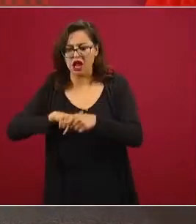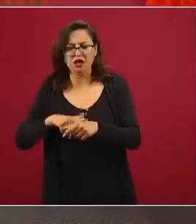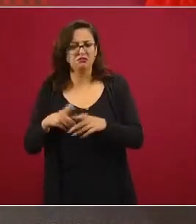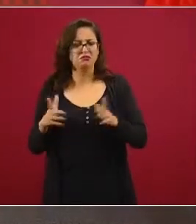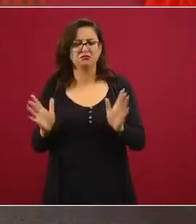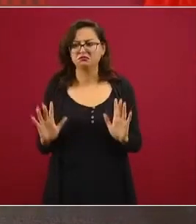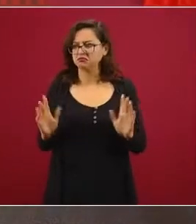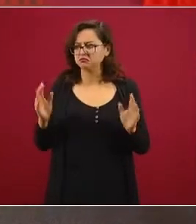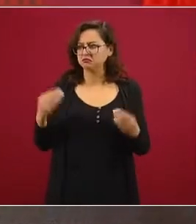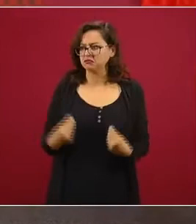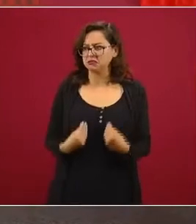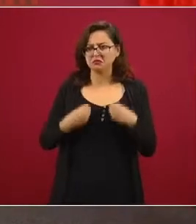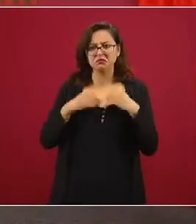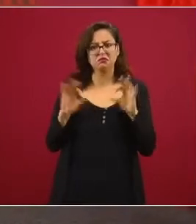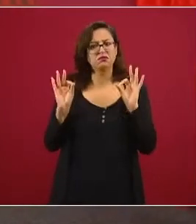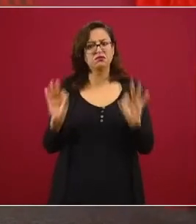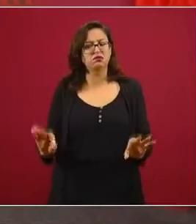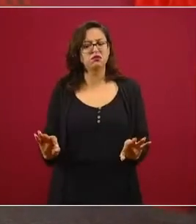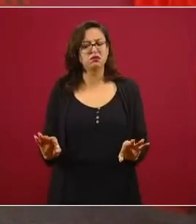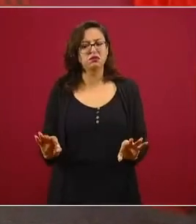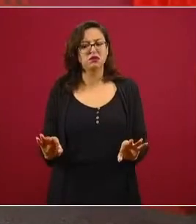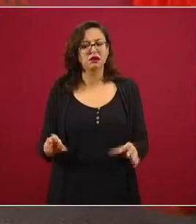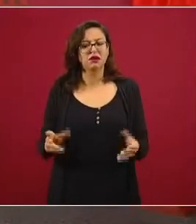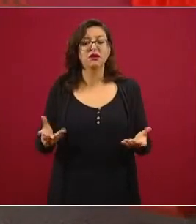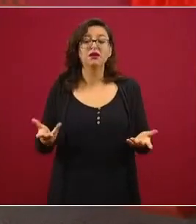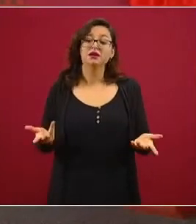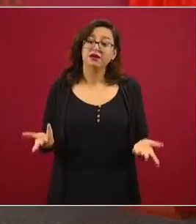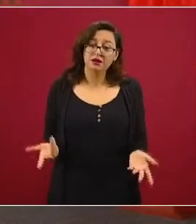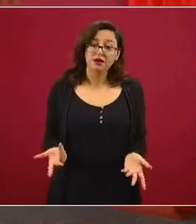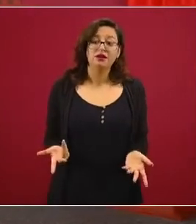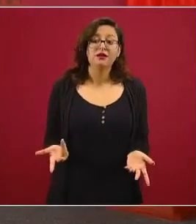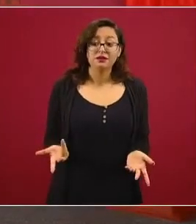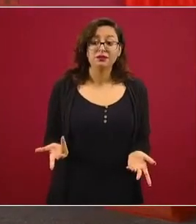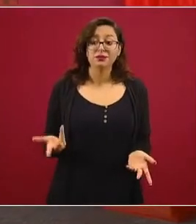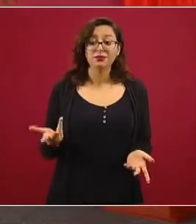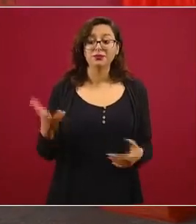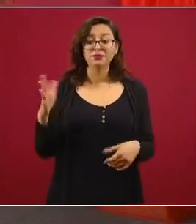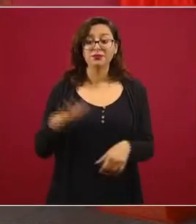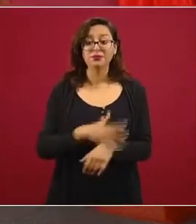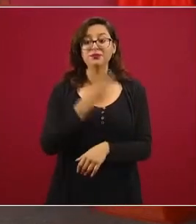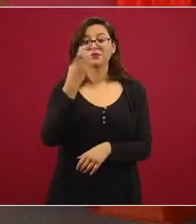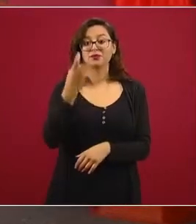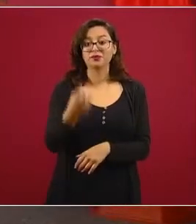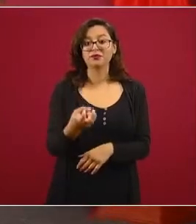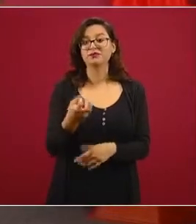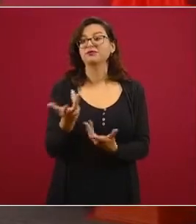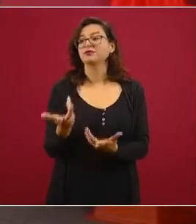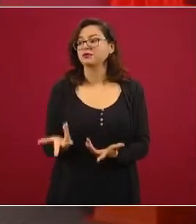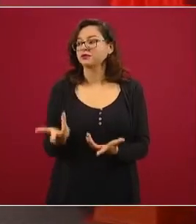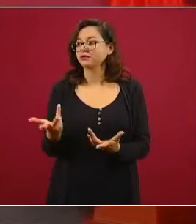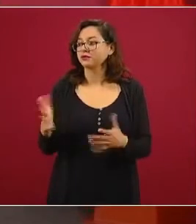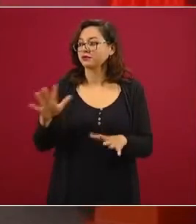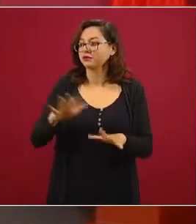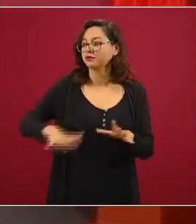Por eso tienen establecido el estado de bienestar,